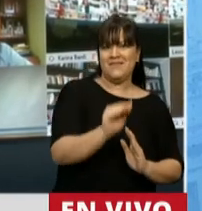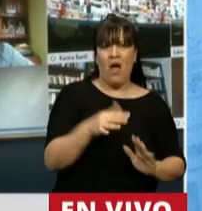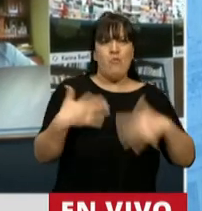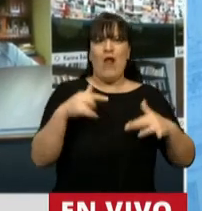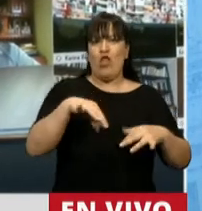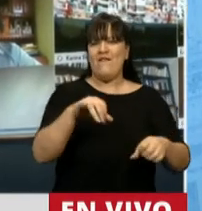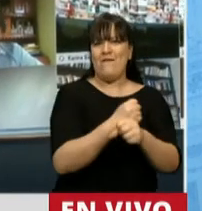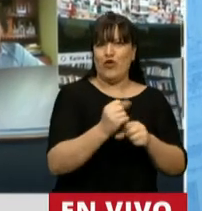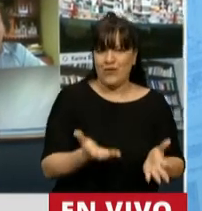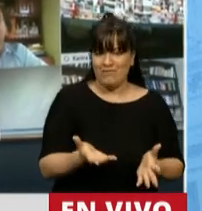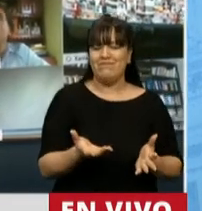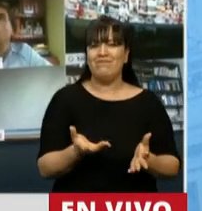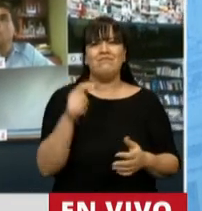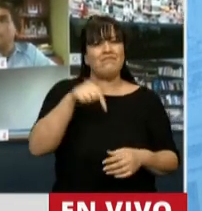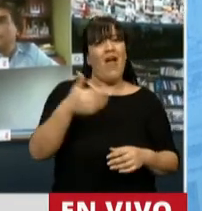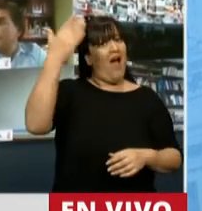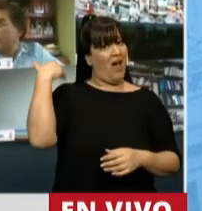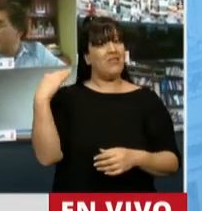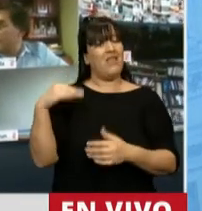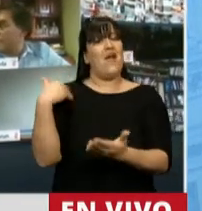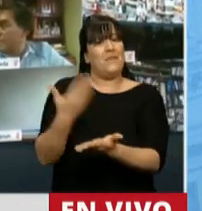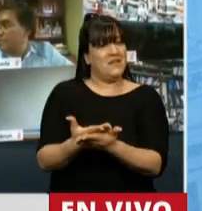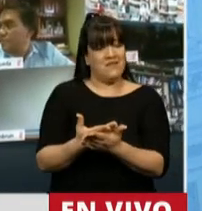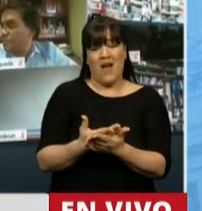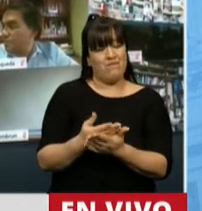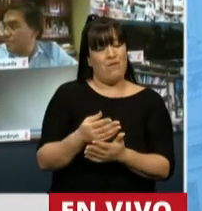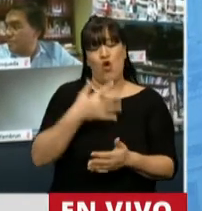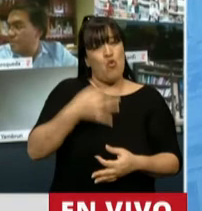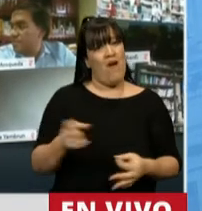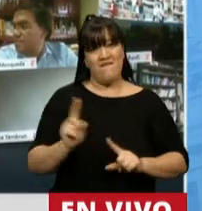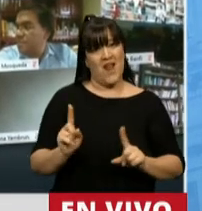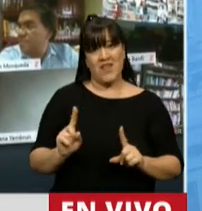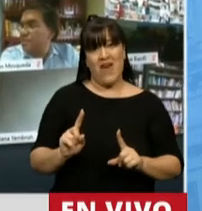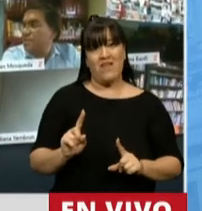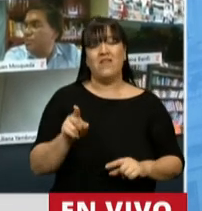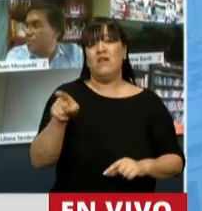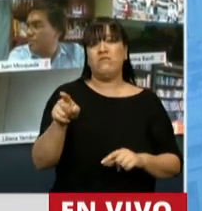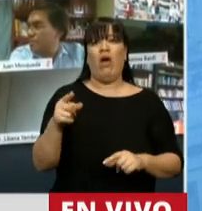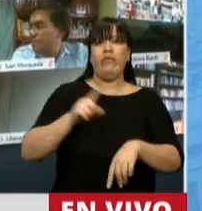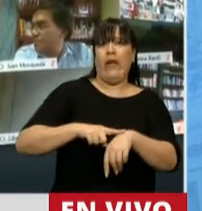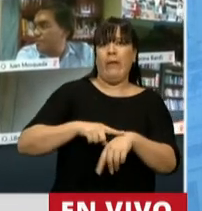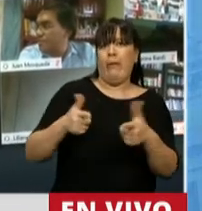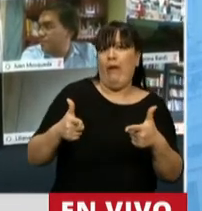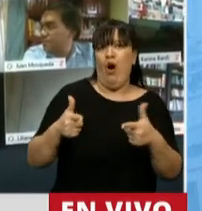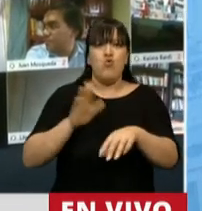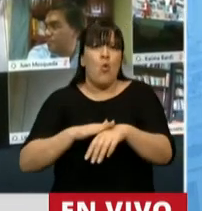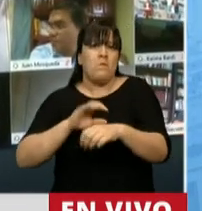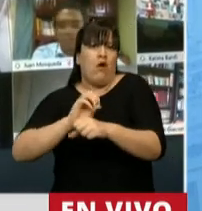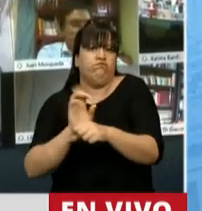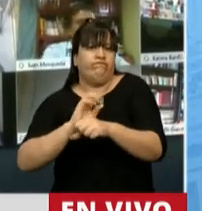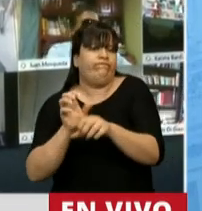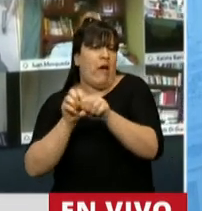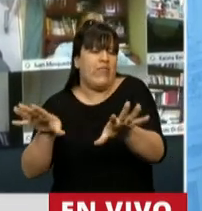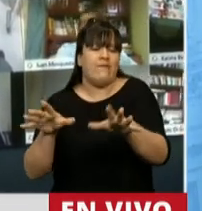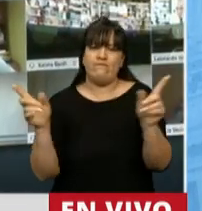presupuesto se debió haber presentado. No es cierto que no hubo tiempo y no es cierto que todo es por la pandemia. El